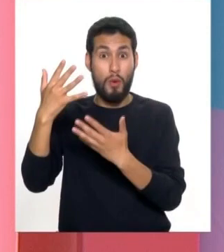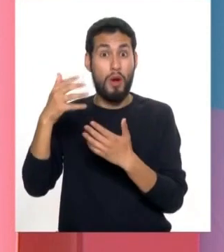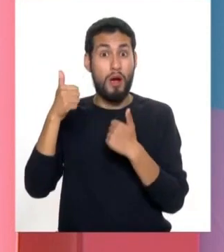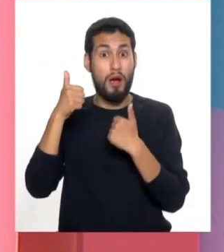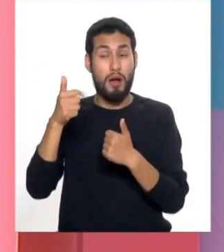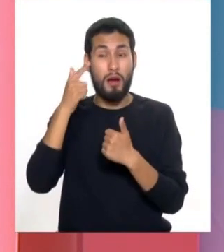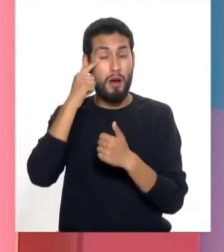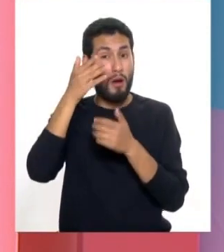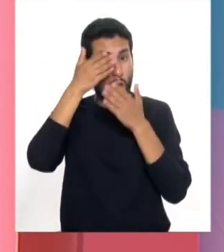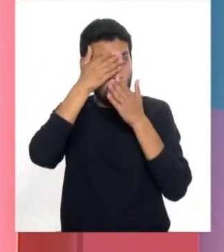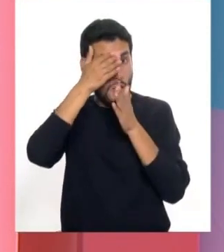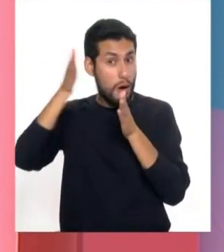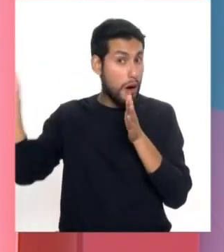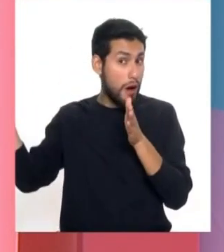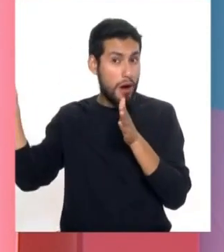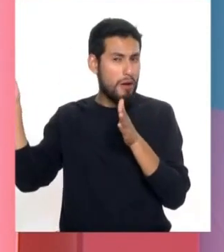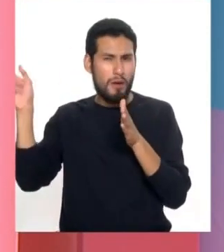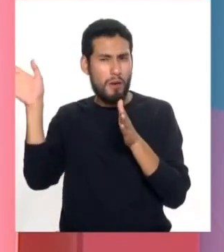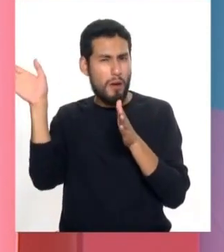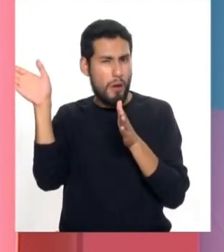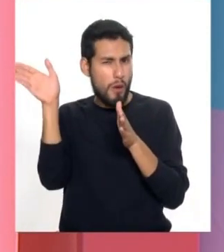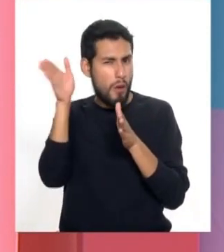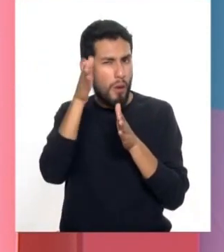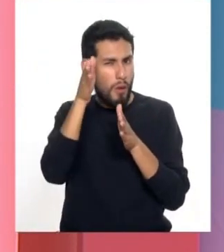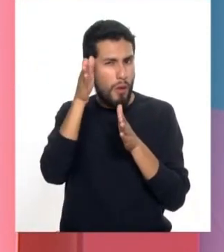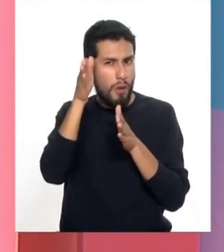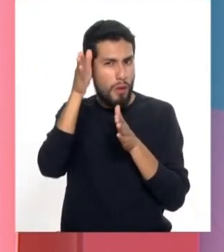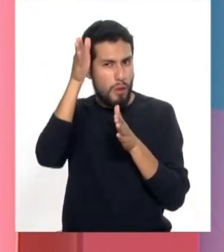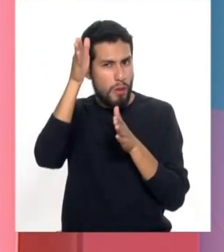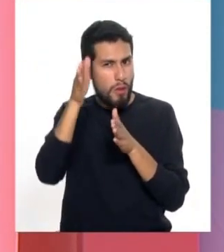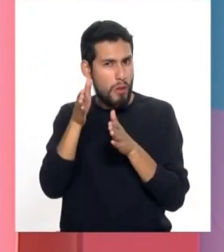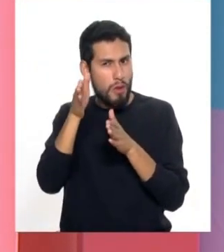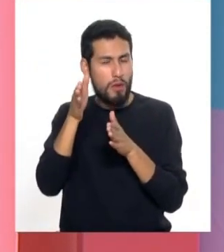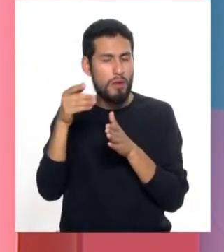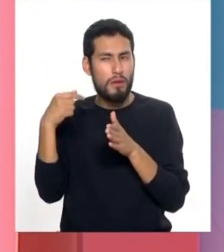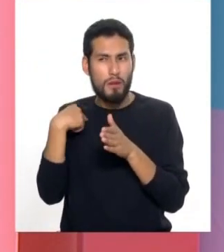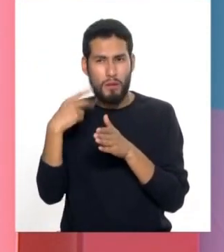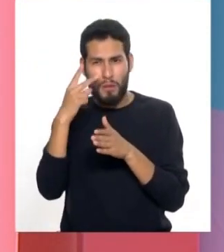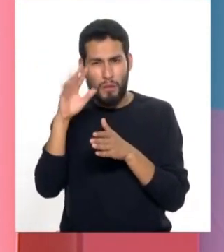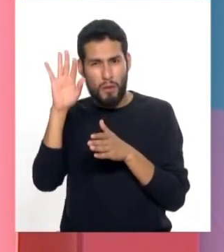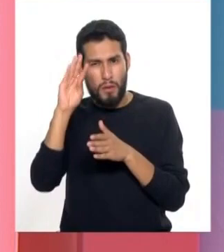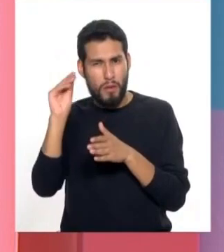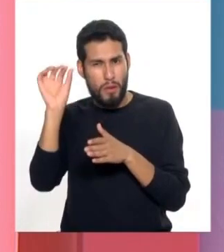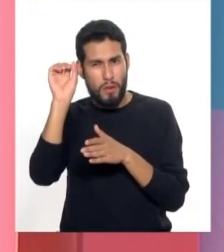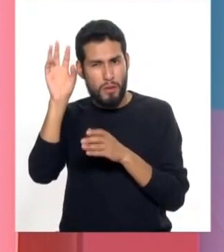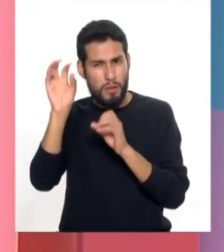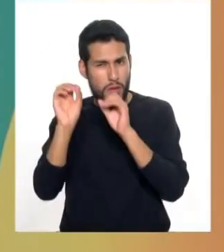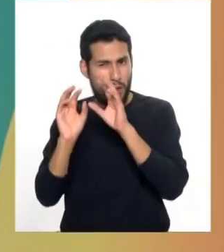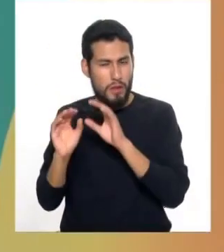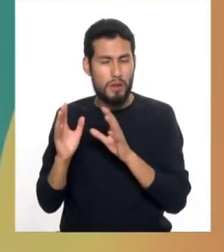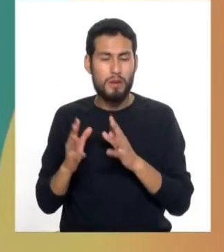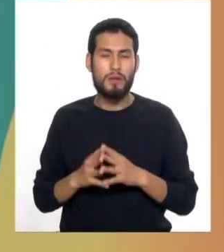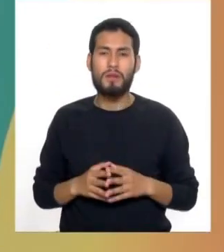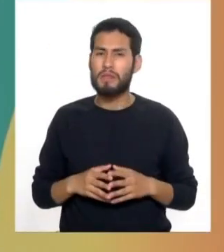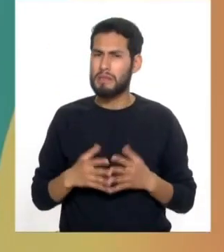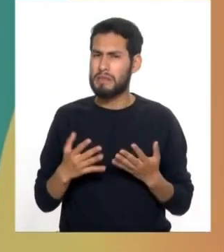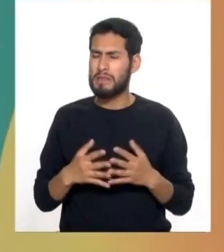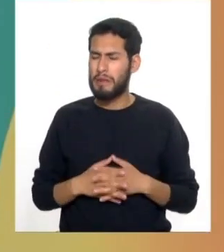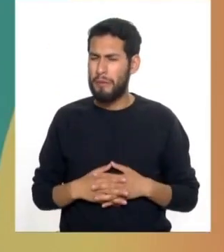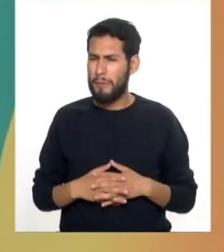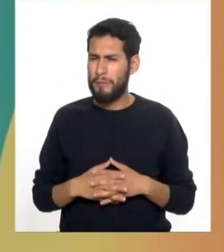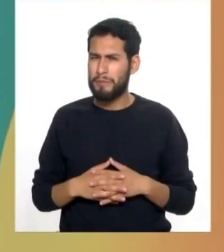amplia, tengo dificultad incluso para caminar, el día de ayer me hicieron un OCT, también una